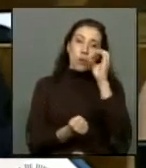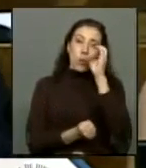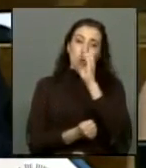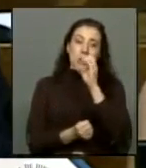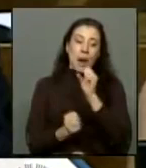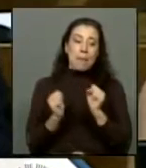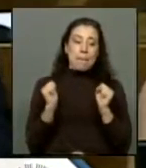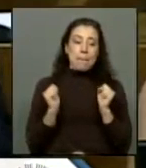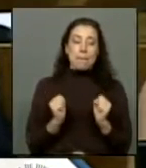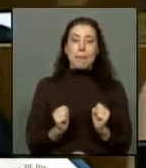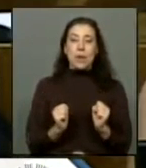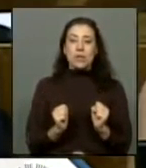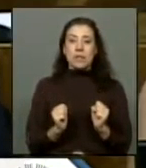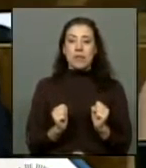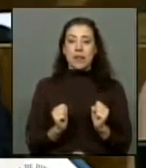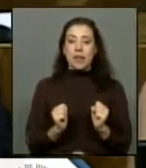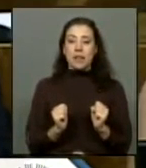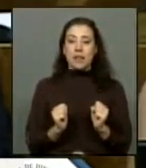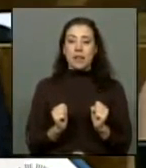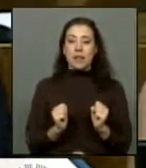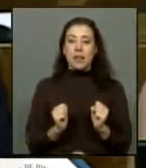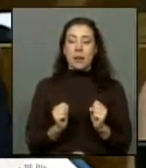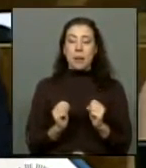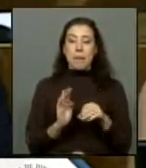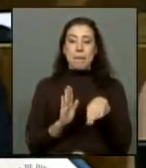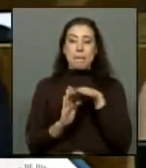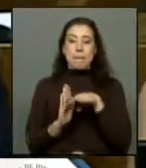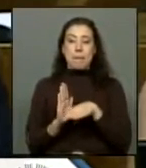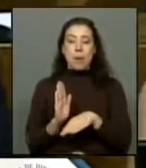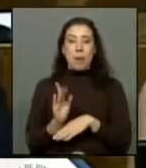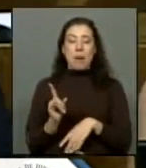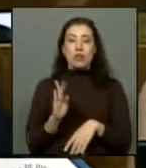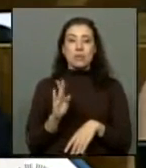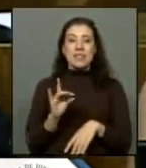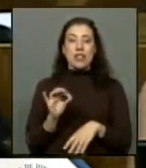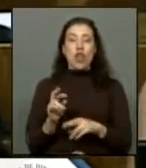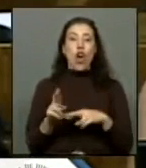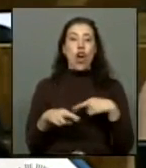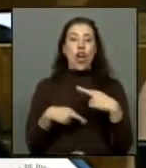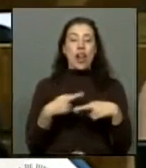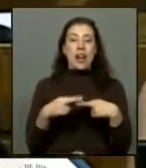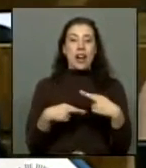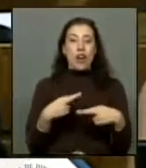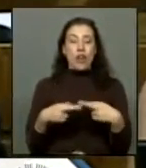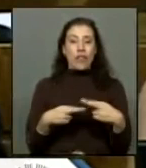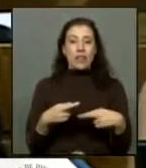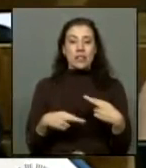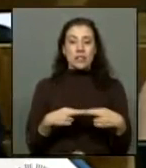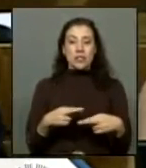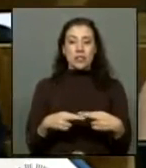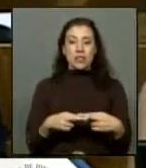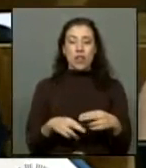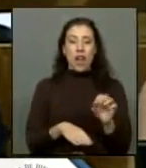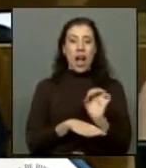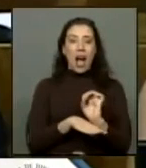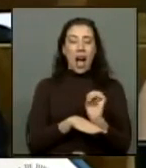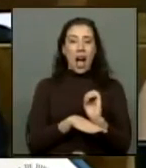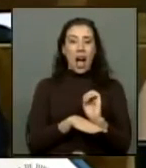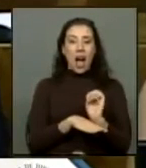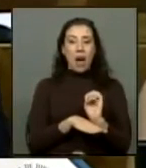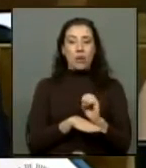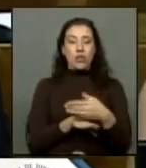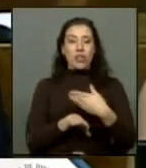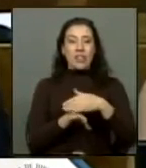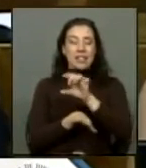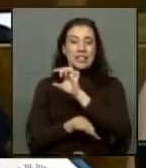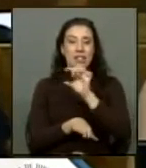la posibilidad de que en el programa de subsidio a la renovación de los automóviles de